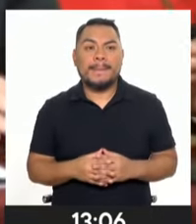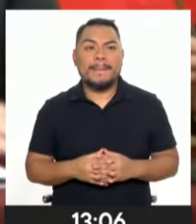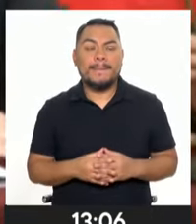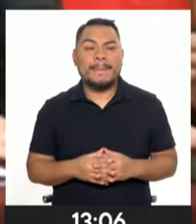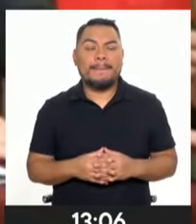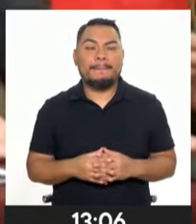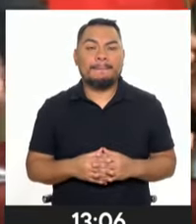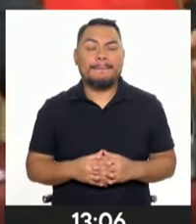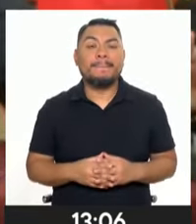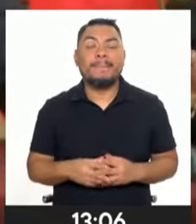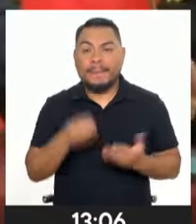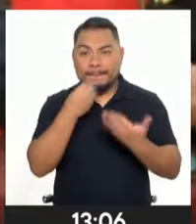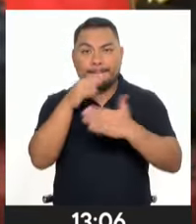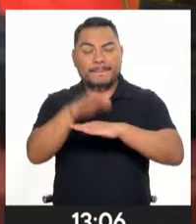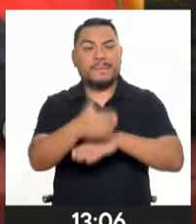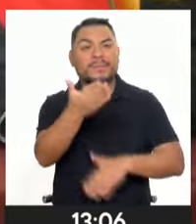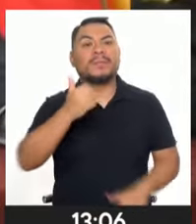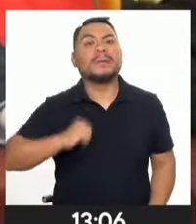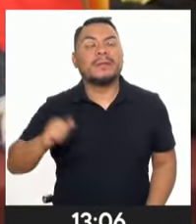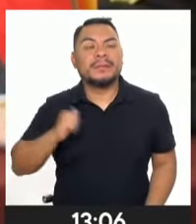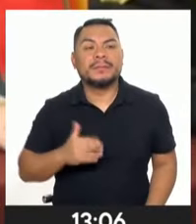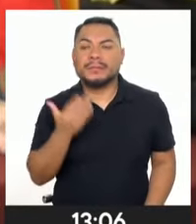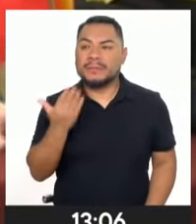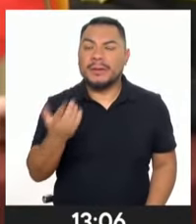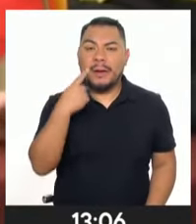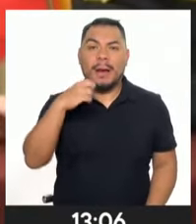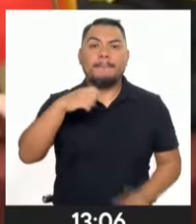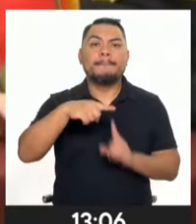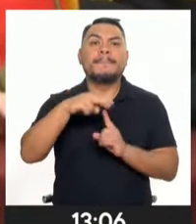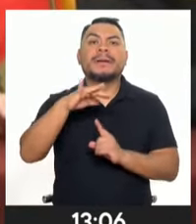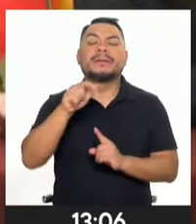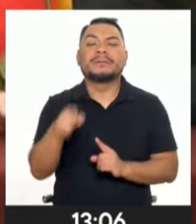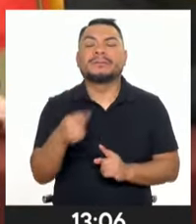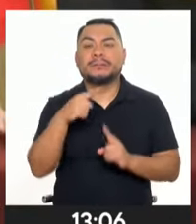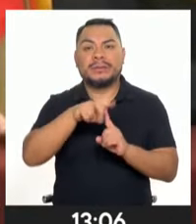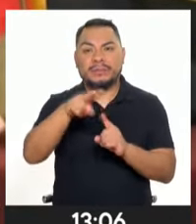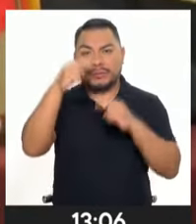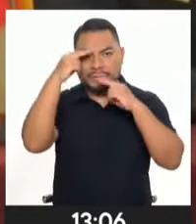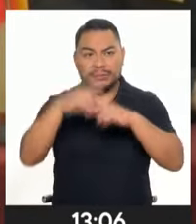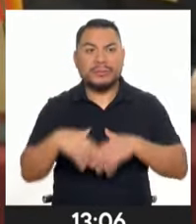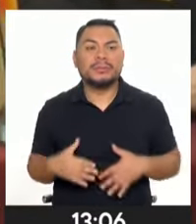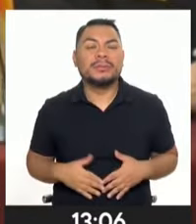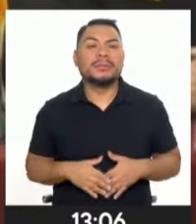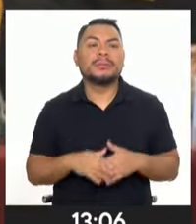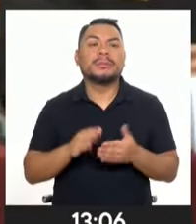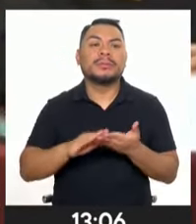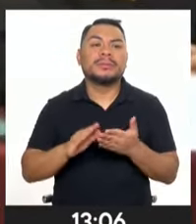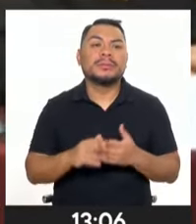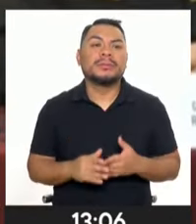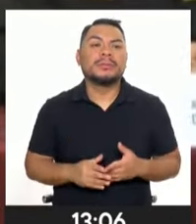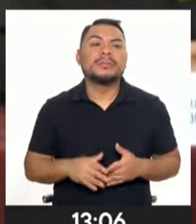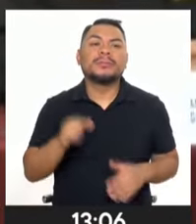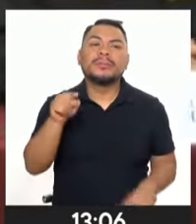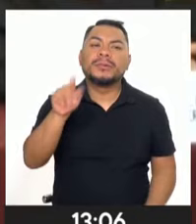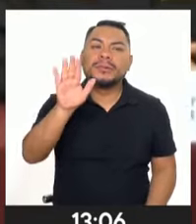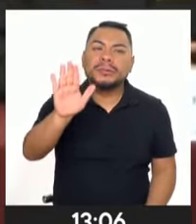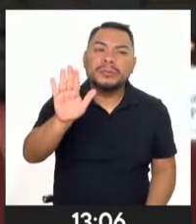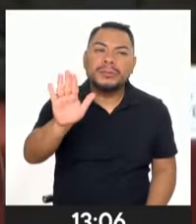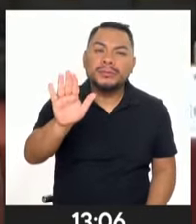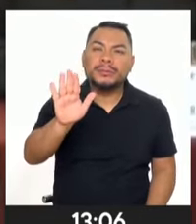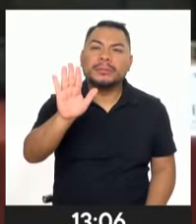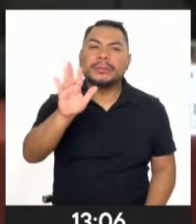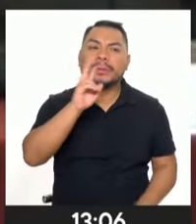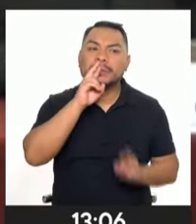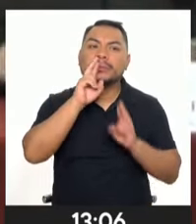¿Qué tal? Buenas tardes, alcalde, general. Patricia Rodríguez para PBO. Mi pregunta va directamente para usted. Perdón, una respuesta, faltaba.